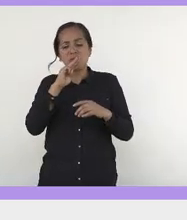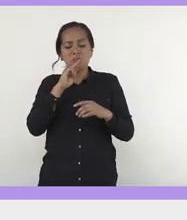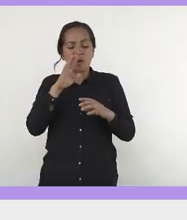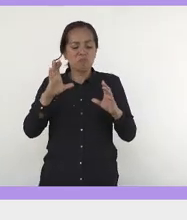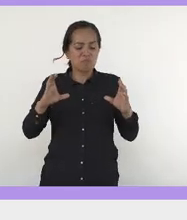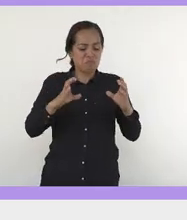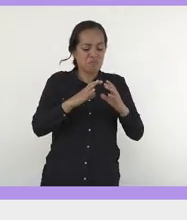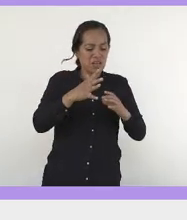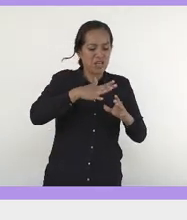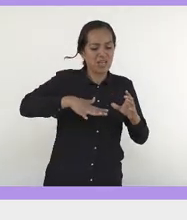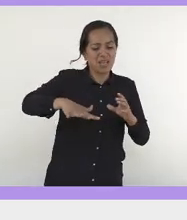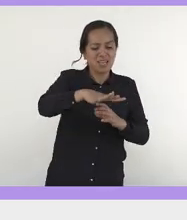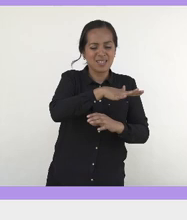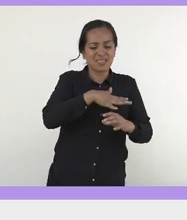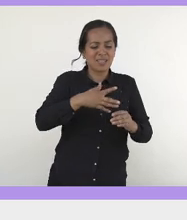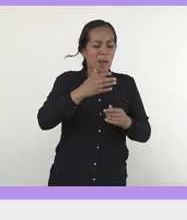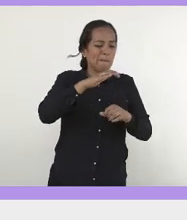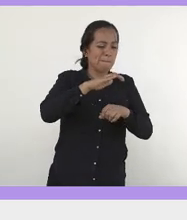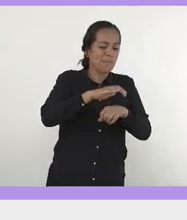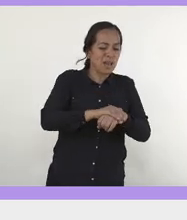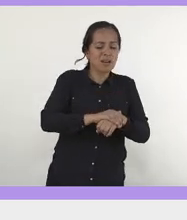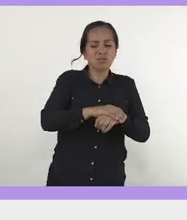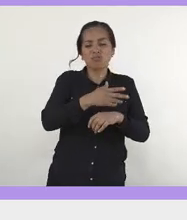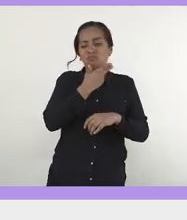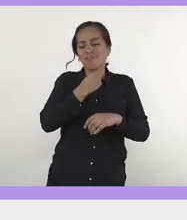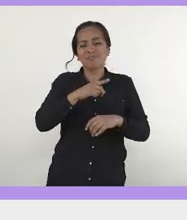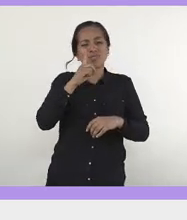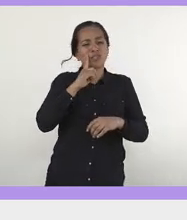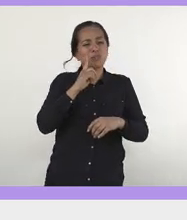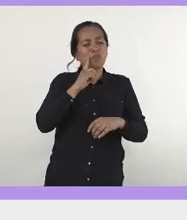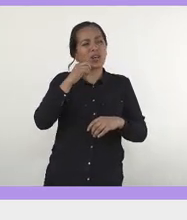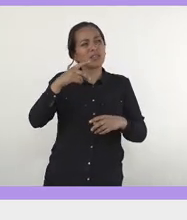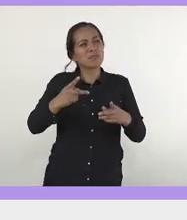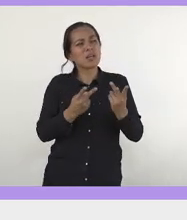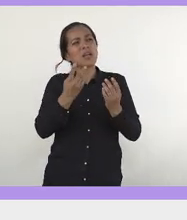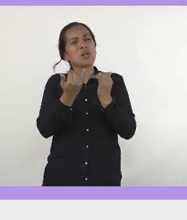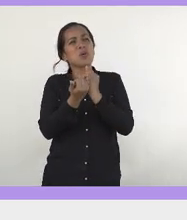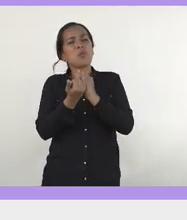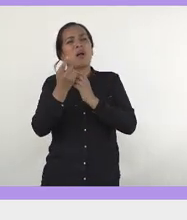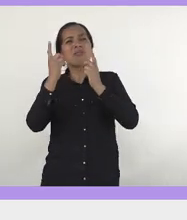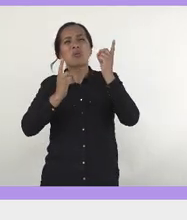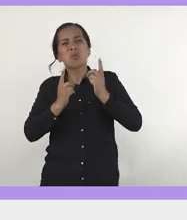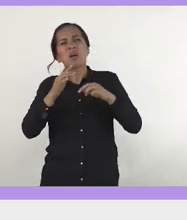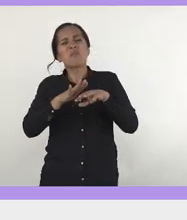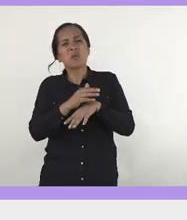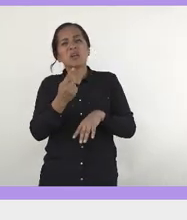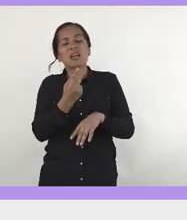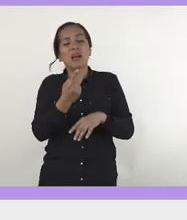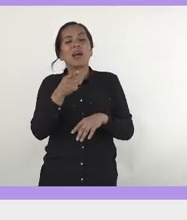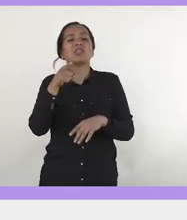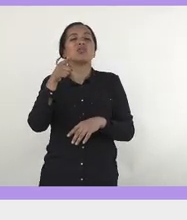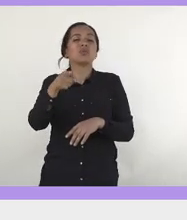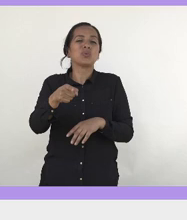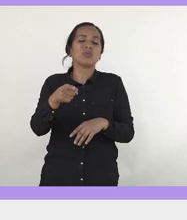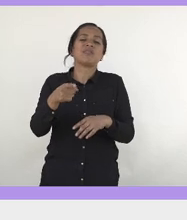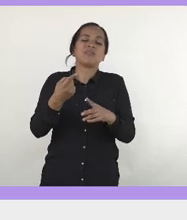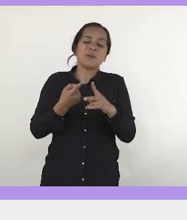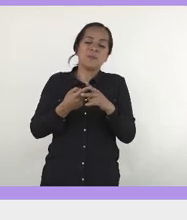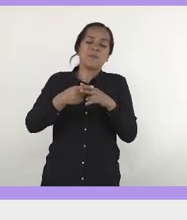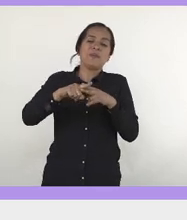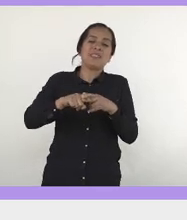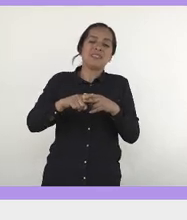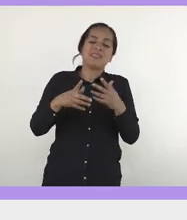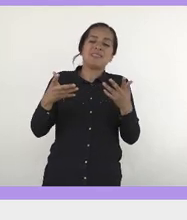tu círculo cercano, amigas, amigos, ya estás empezando a generar cambio, porque eso se vuelve un efecto dominó.